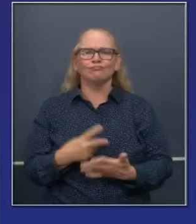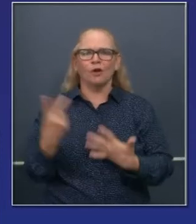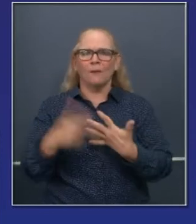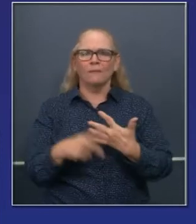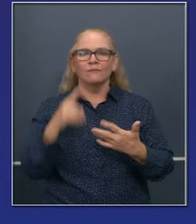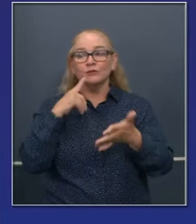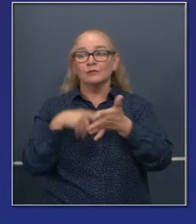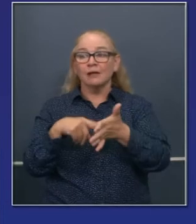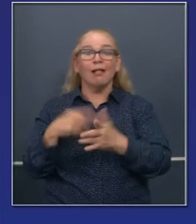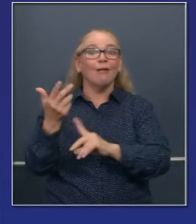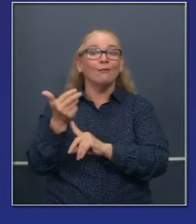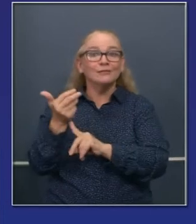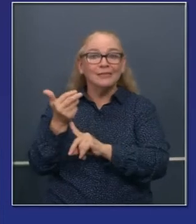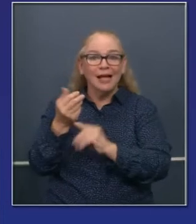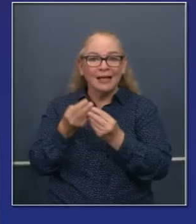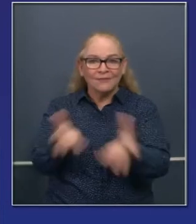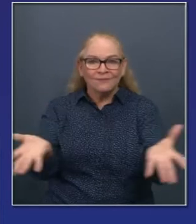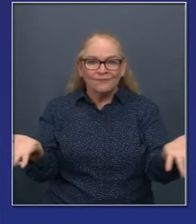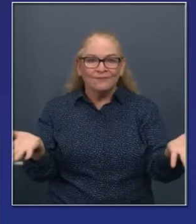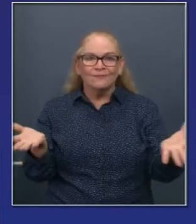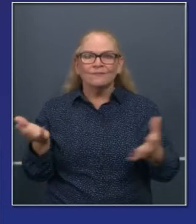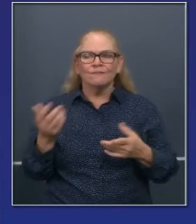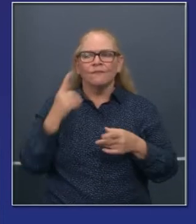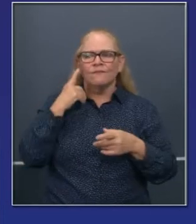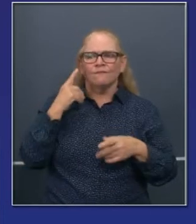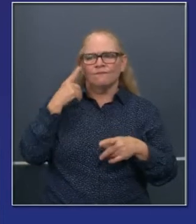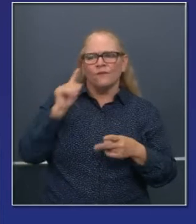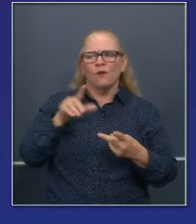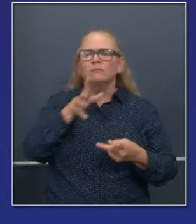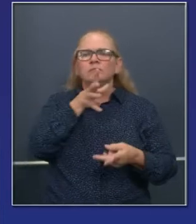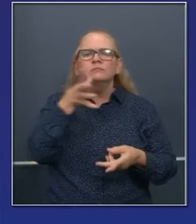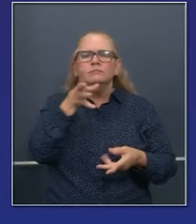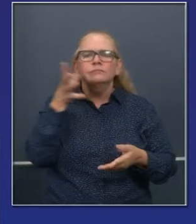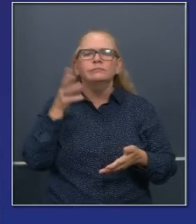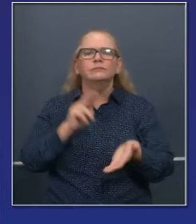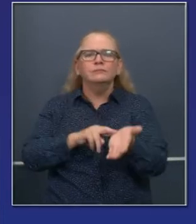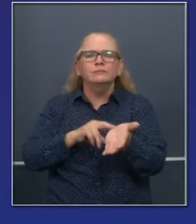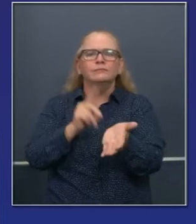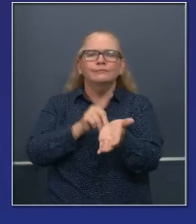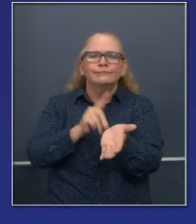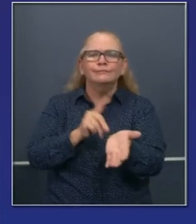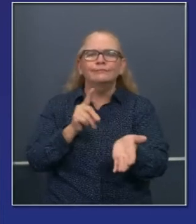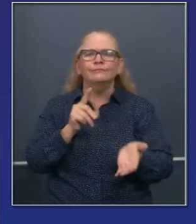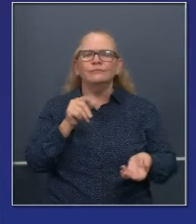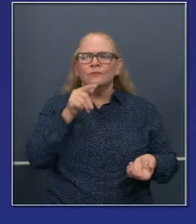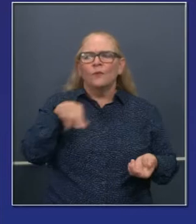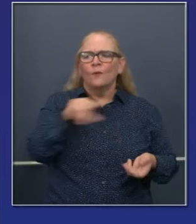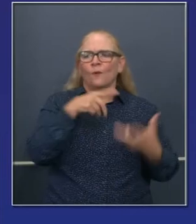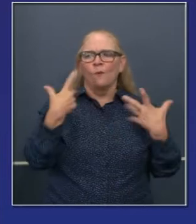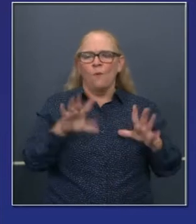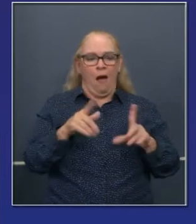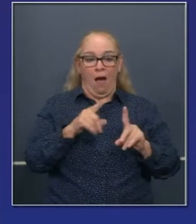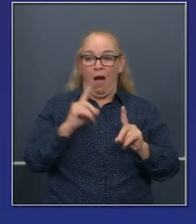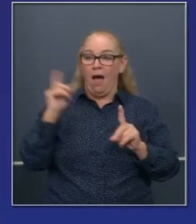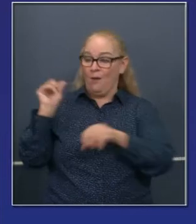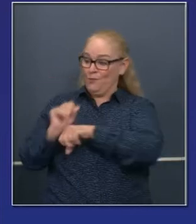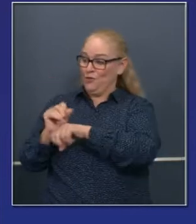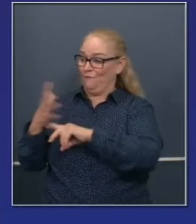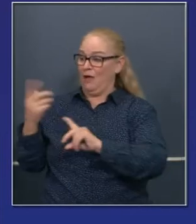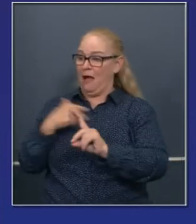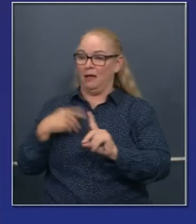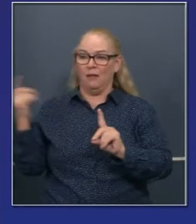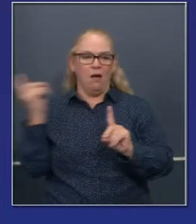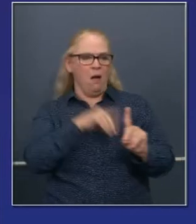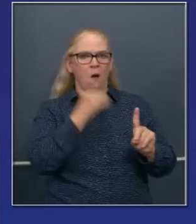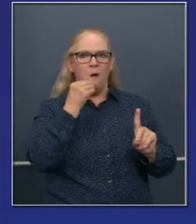hoteles que hemos subsidiado a hoteles para trabajadores de cuidado de la salud para que no duerman en su auto, que les da miedo ir a